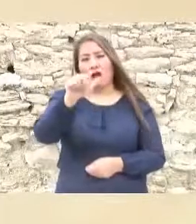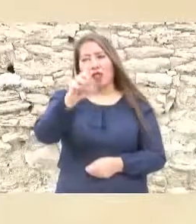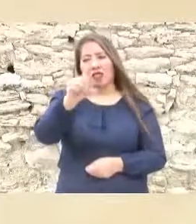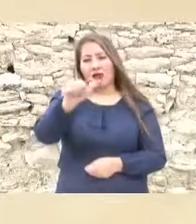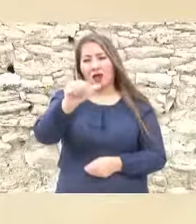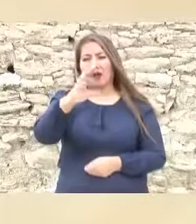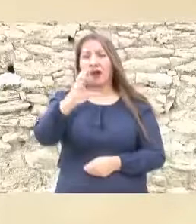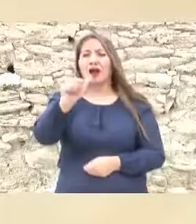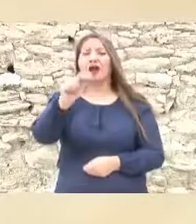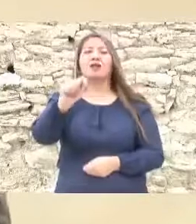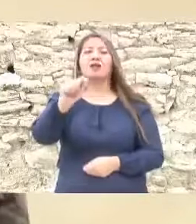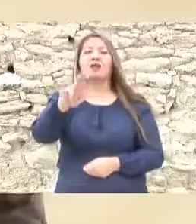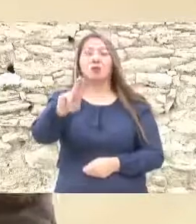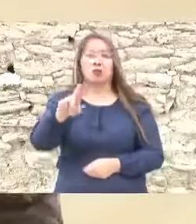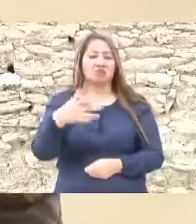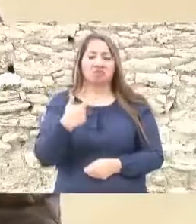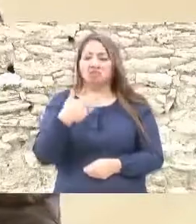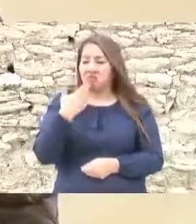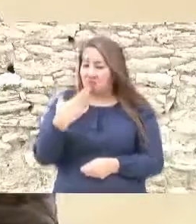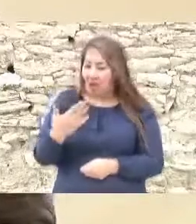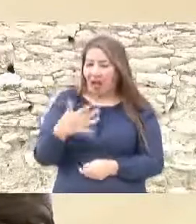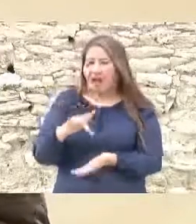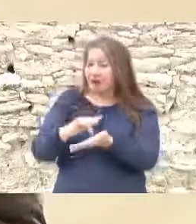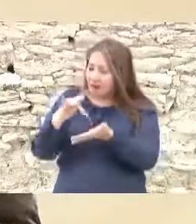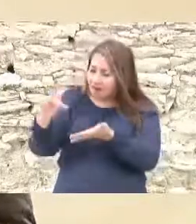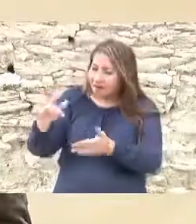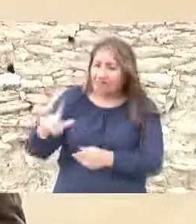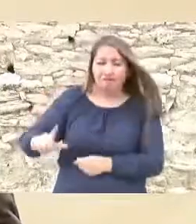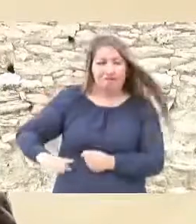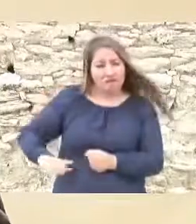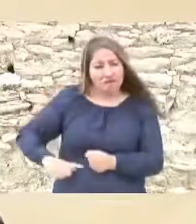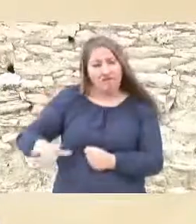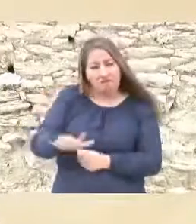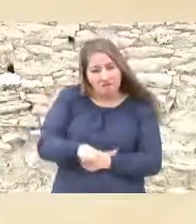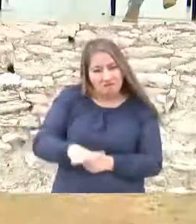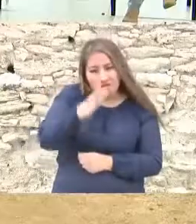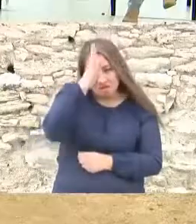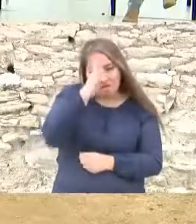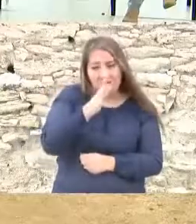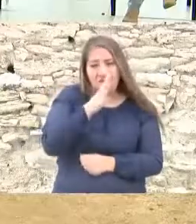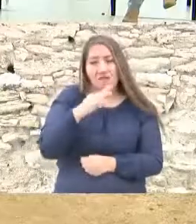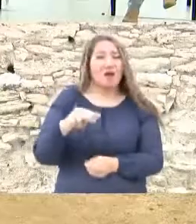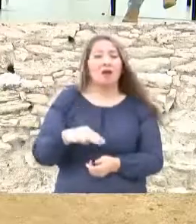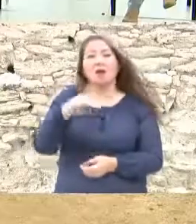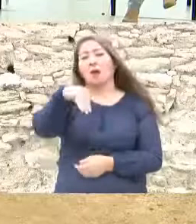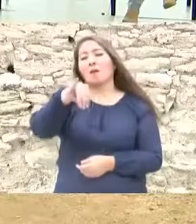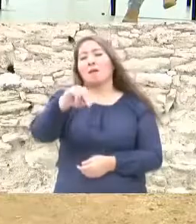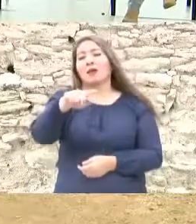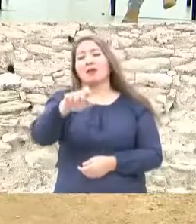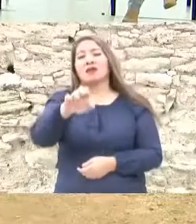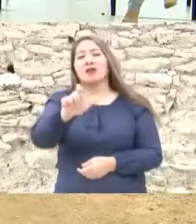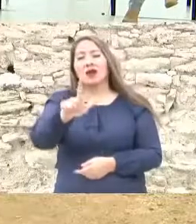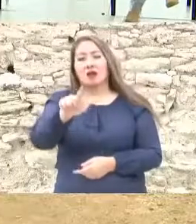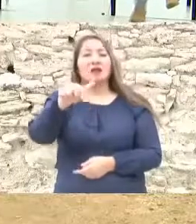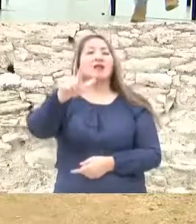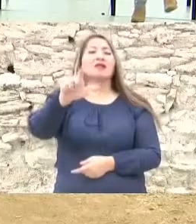desde luego al gobernador del estado de Coahuila Miguel Ángel Riquelme